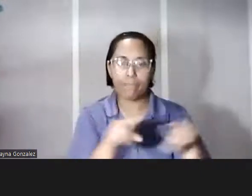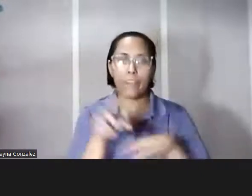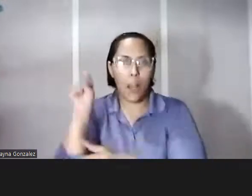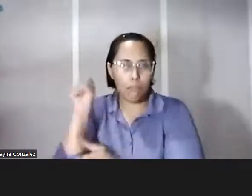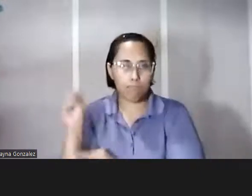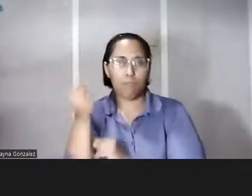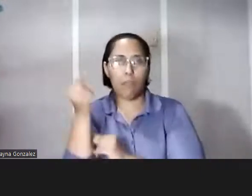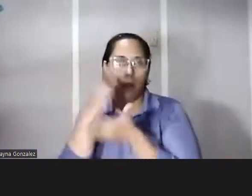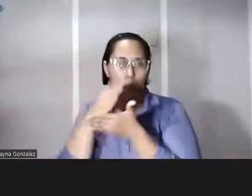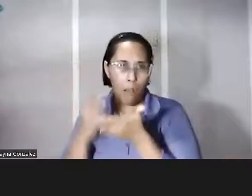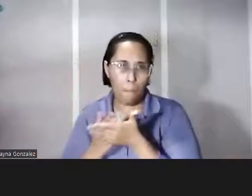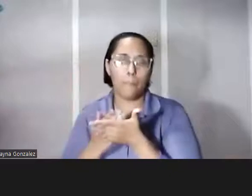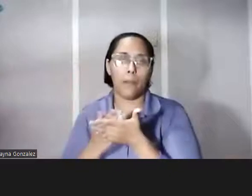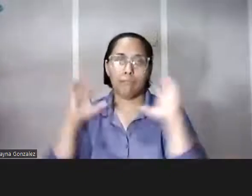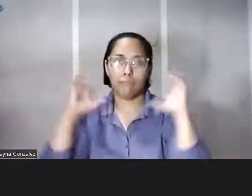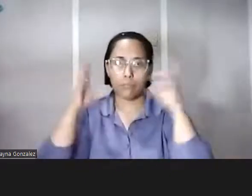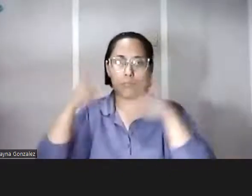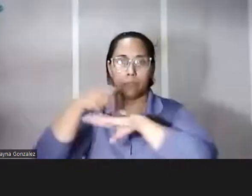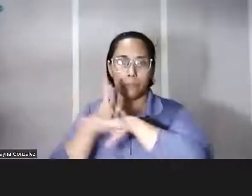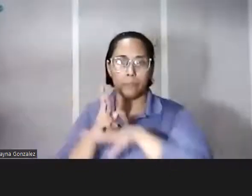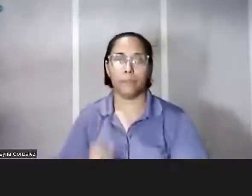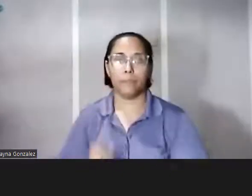las primeras etapas de la radio en Puerto Rico